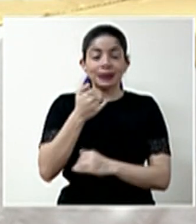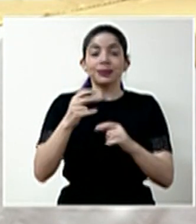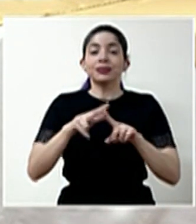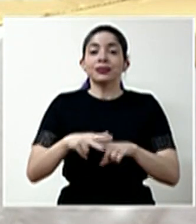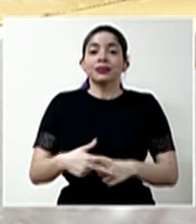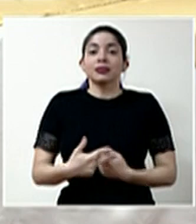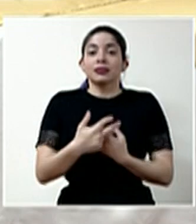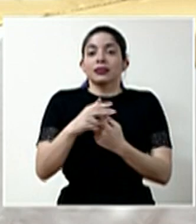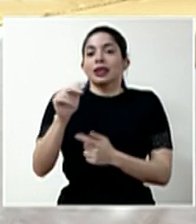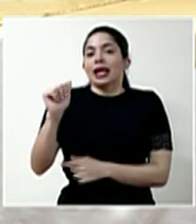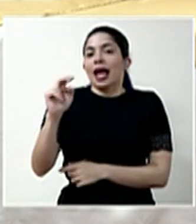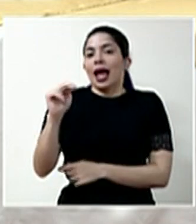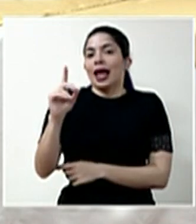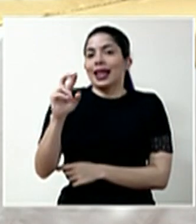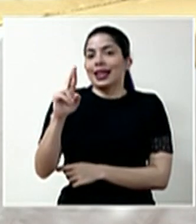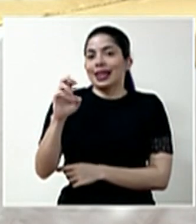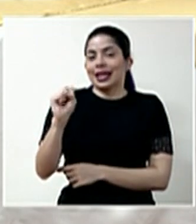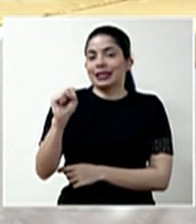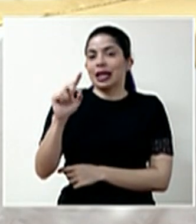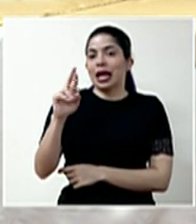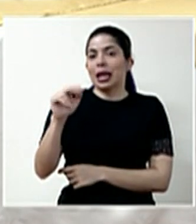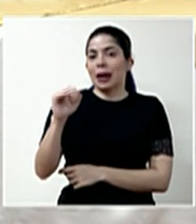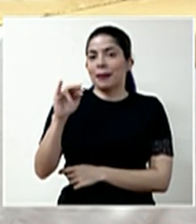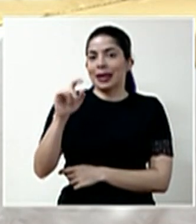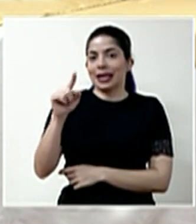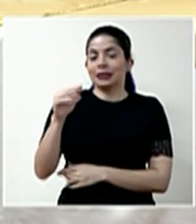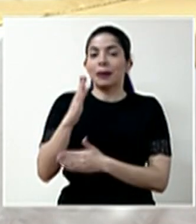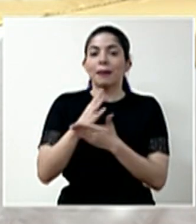Iniciamos con Andrés Ramírez de Repretel.